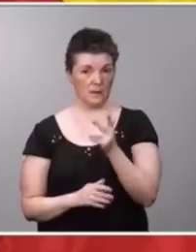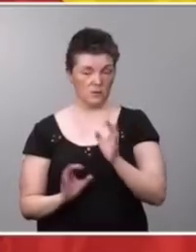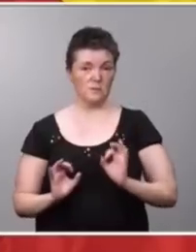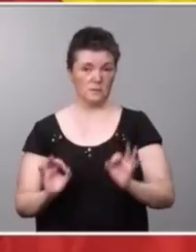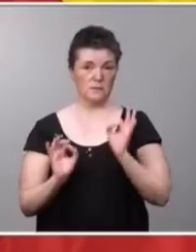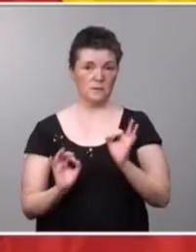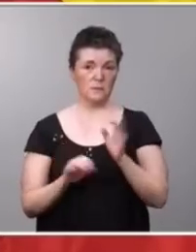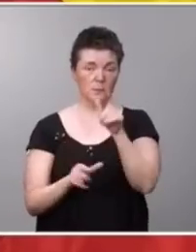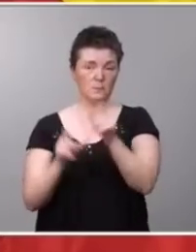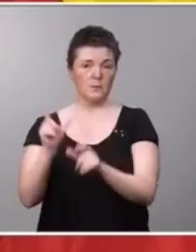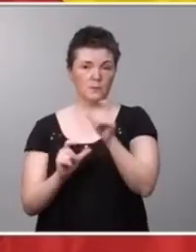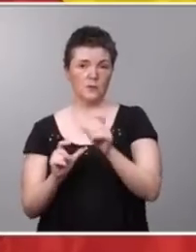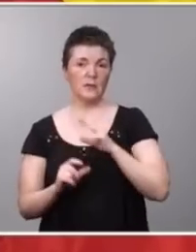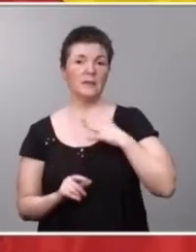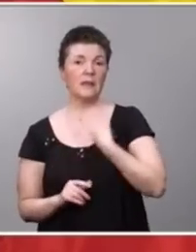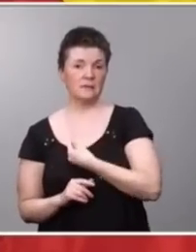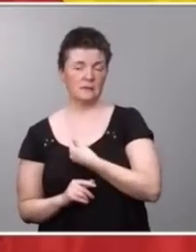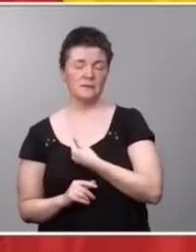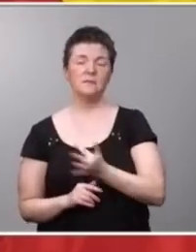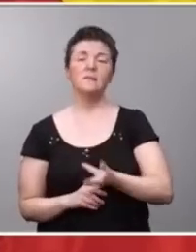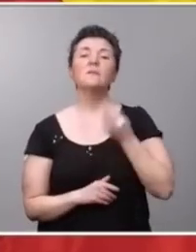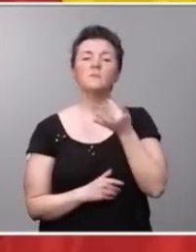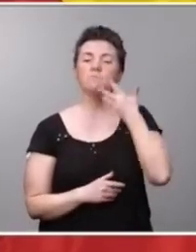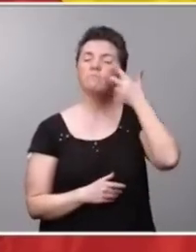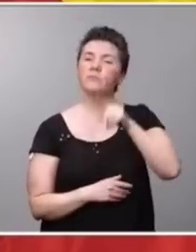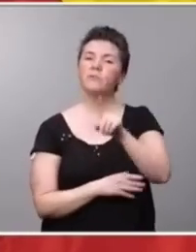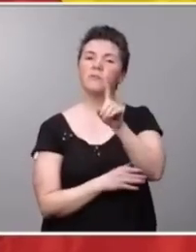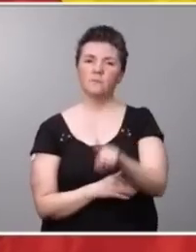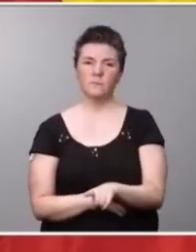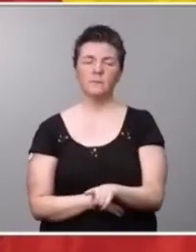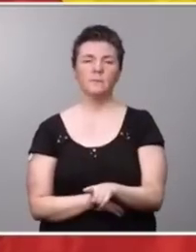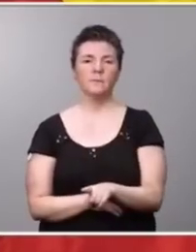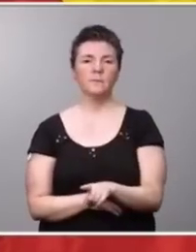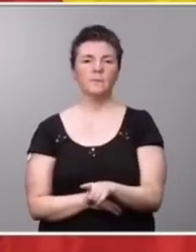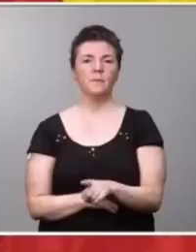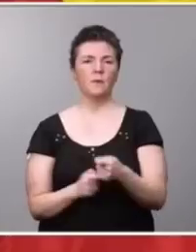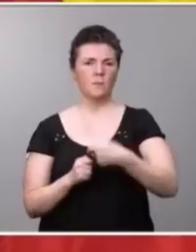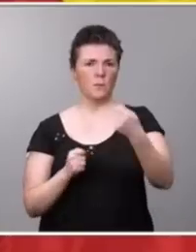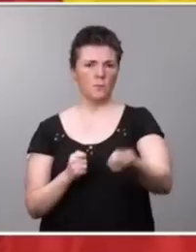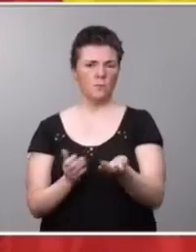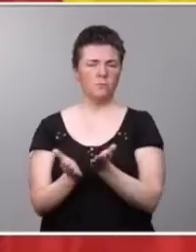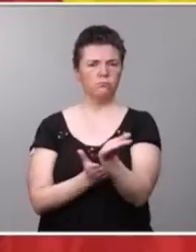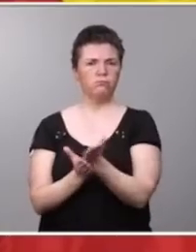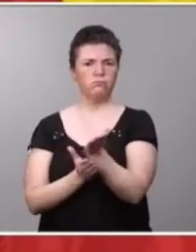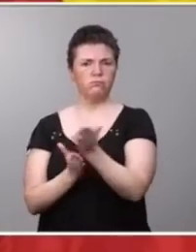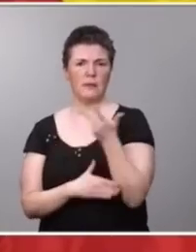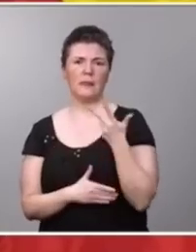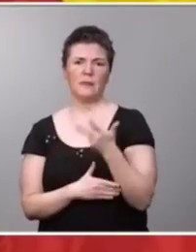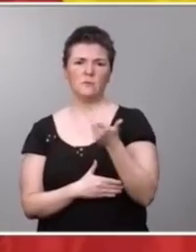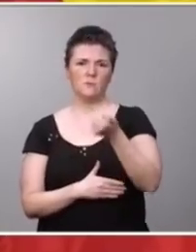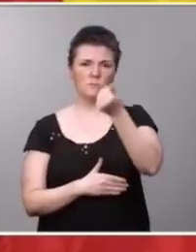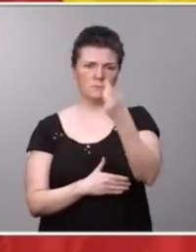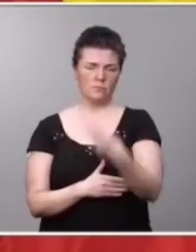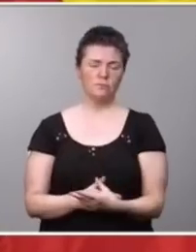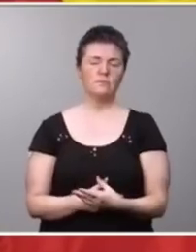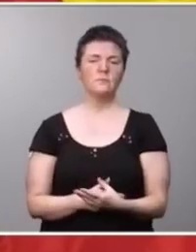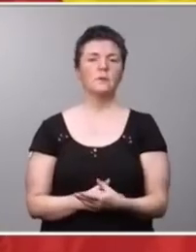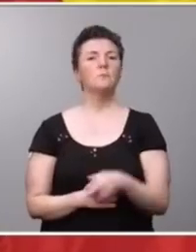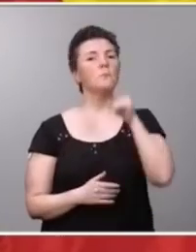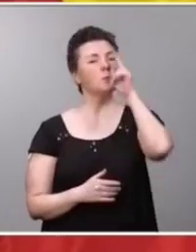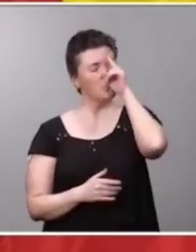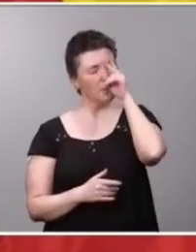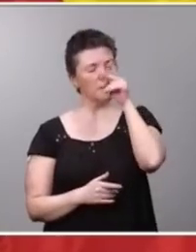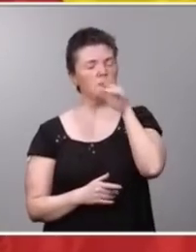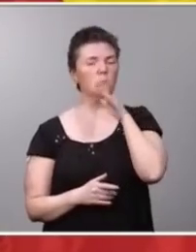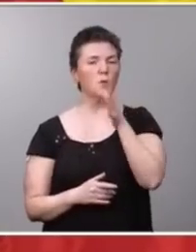personas trans, reconocemos también una amplia batería de derechos y, sobre todo, preocupadas por el